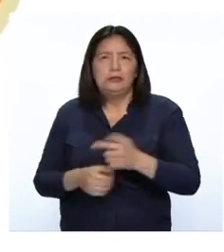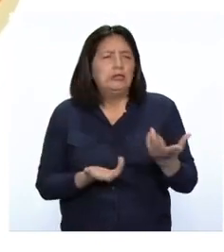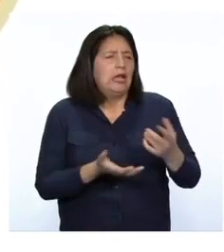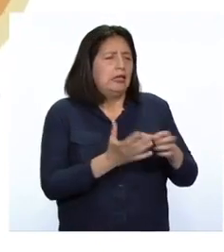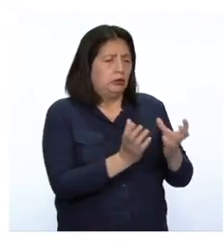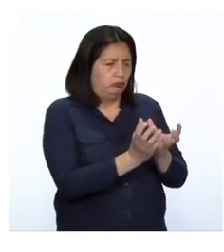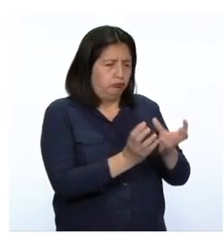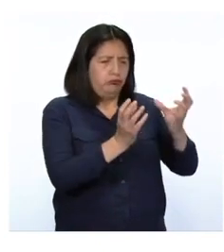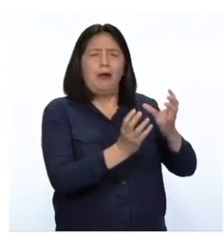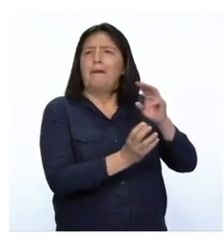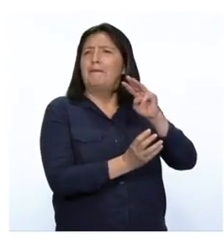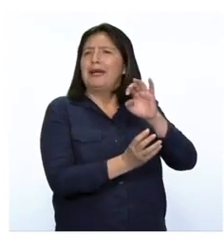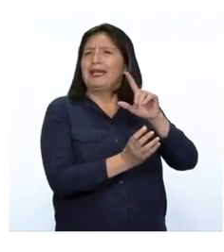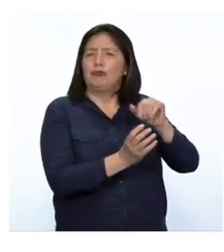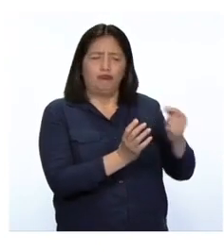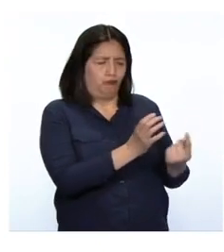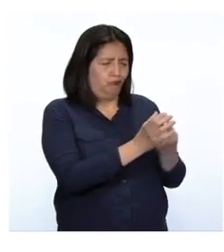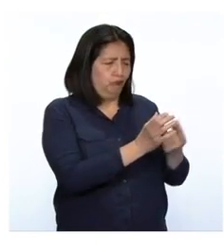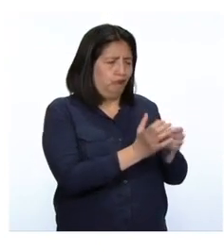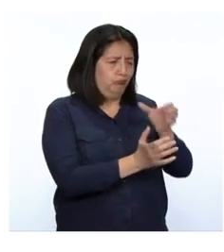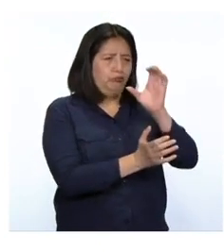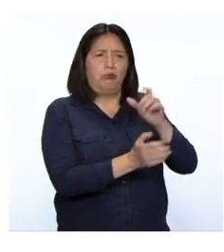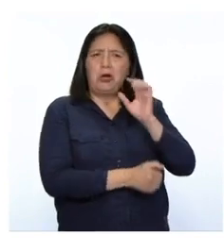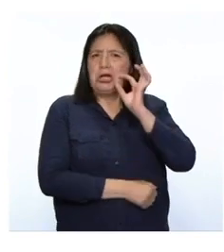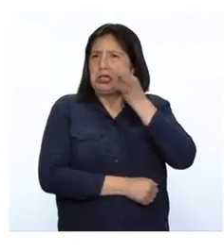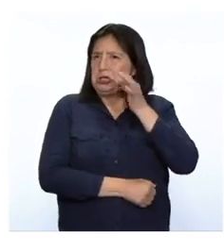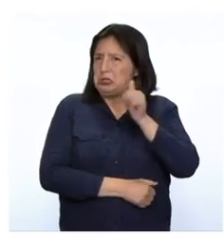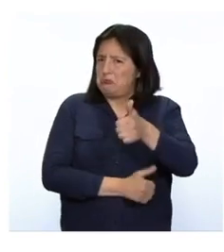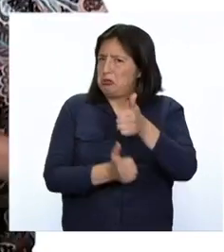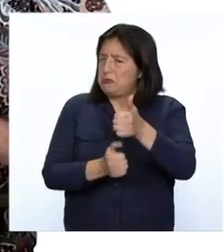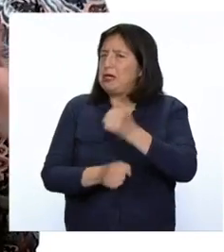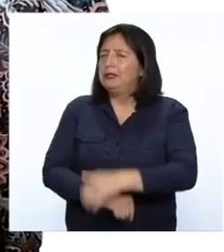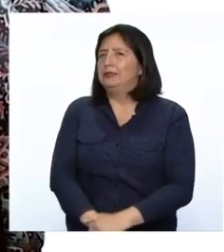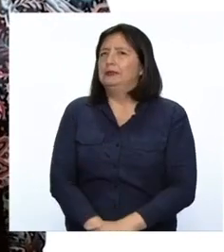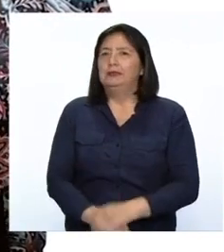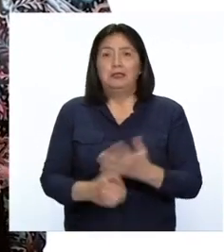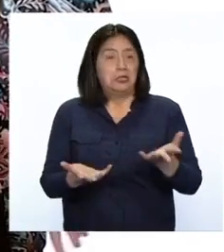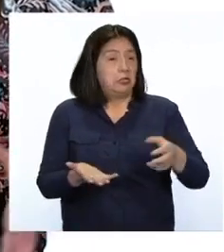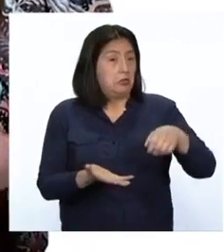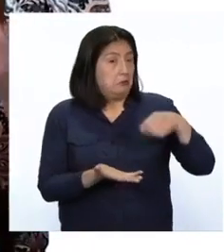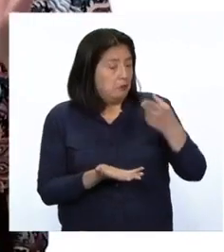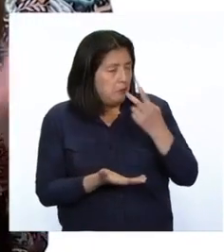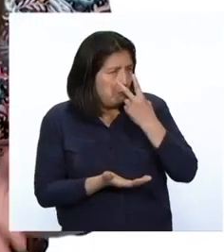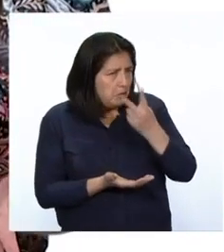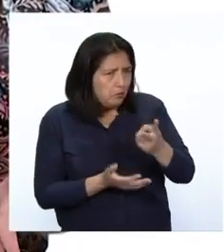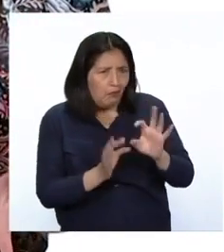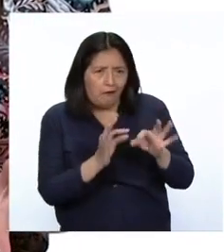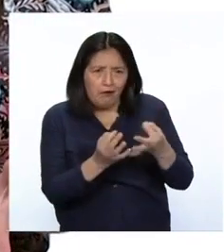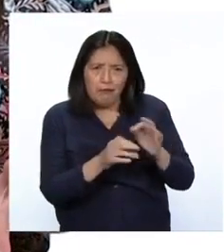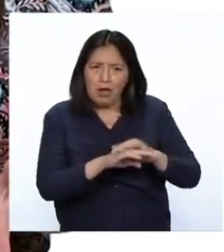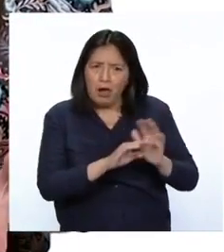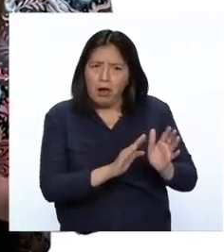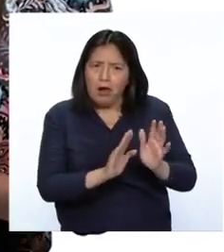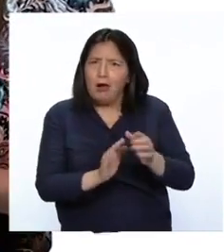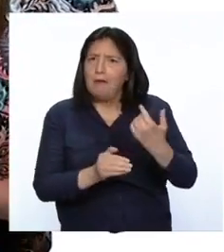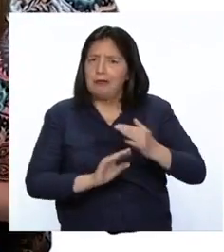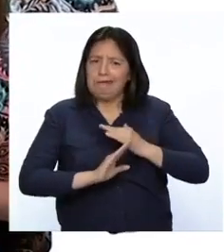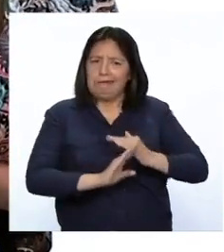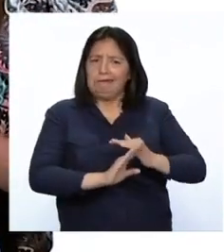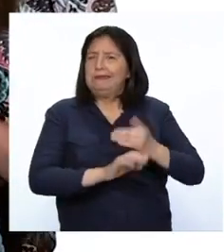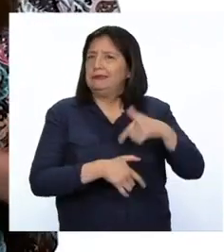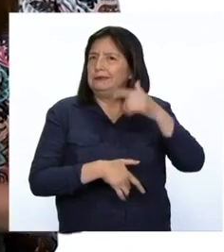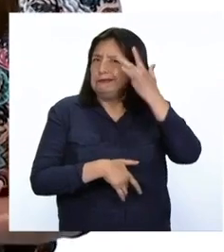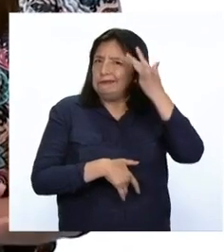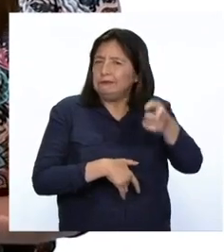melón. ¡Mmm! El jugo de melón es riquísimo. ¡Buen trabajo, Maribel! Como hemos visto, las familias se organizan para hacerle frente a este